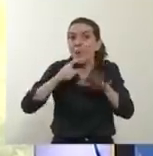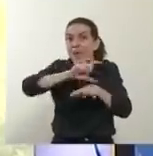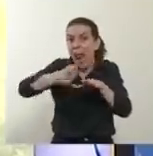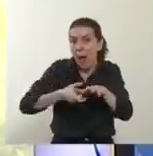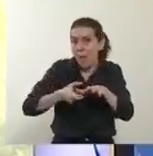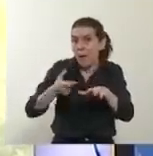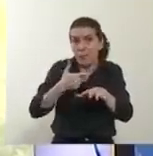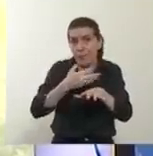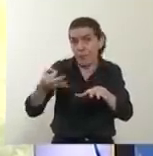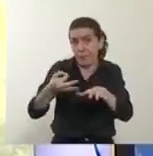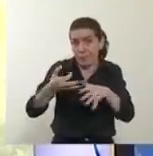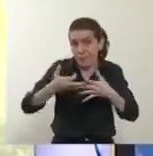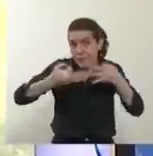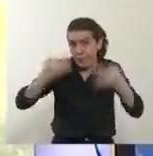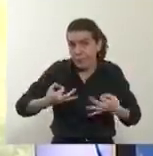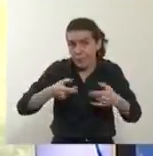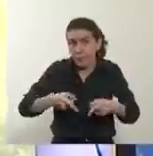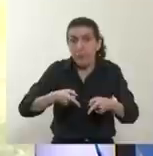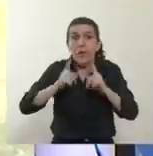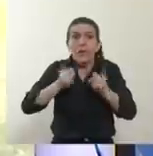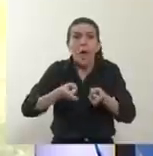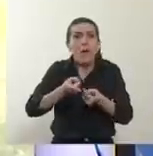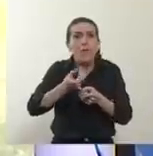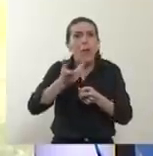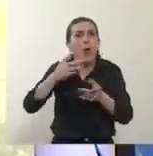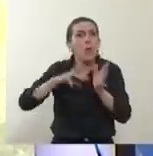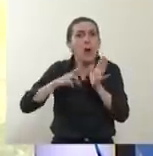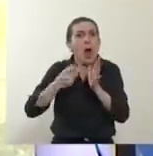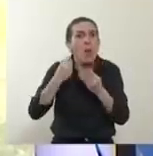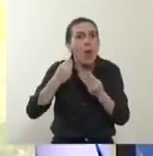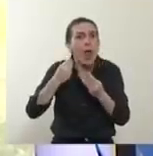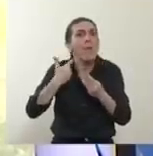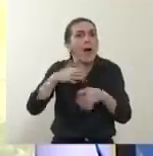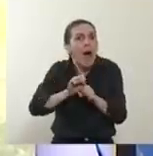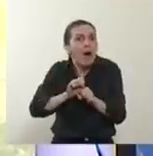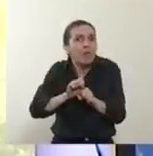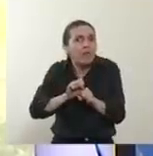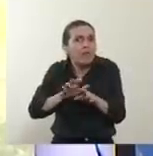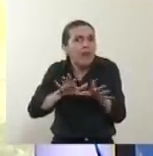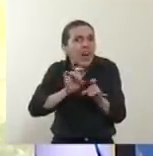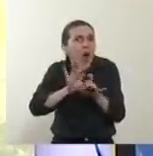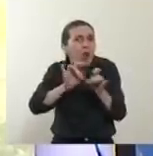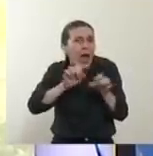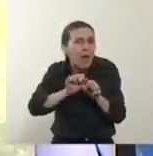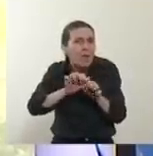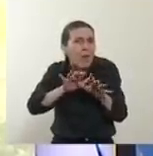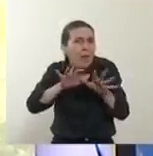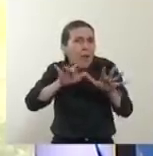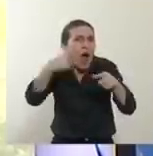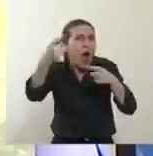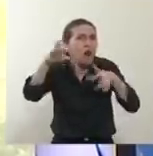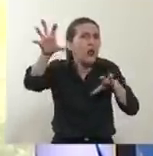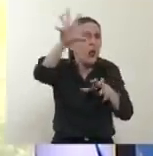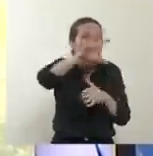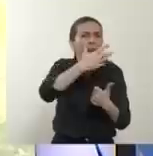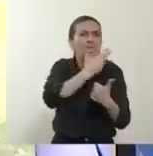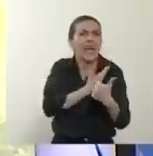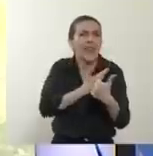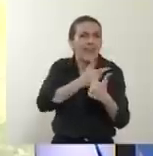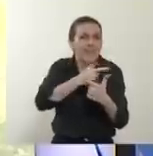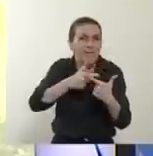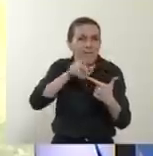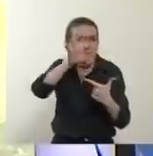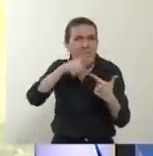el problema ha empezado a irradiar a otros lugares. Irradia al sur de Santa Fe, irradia